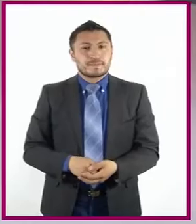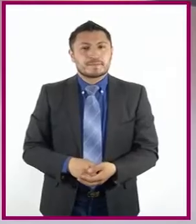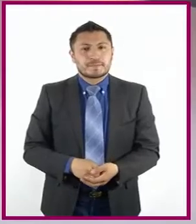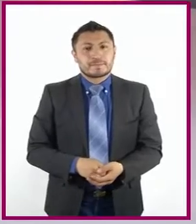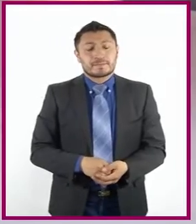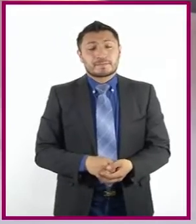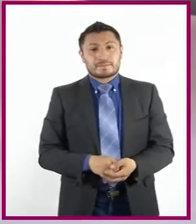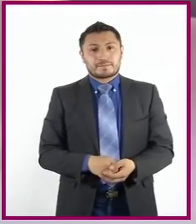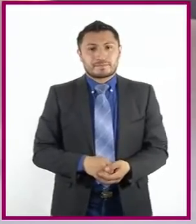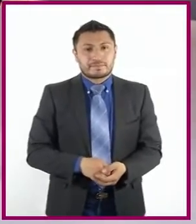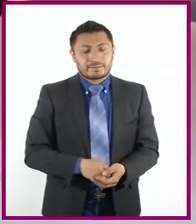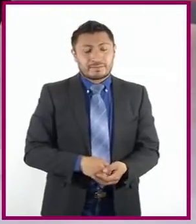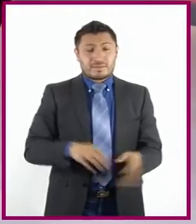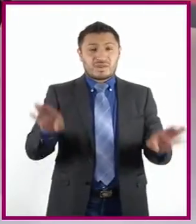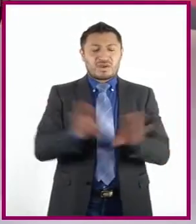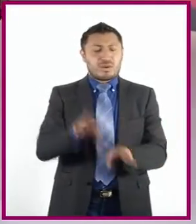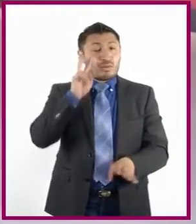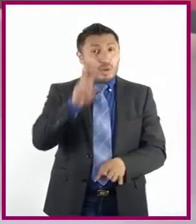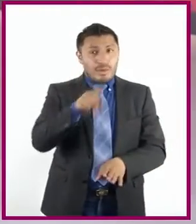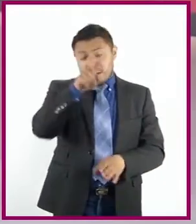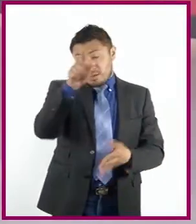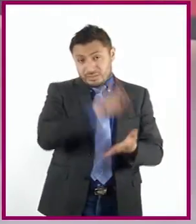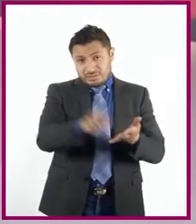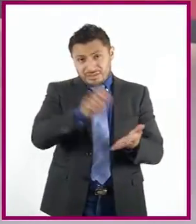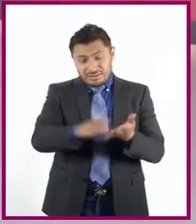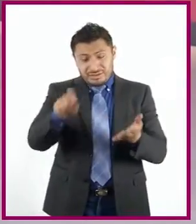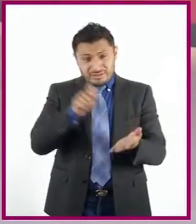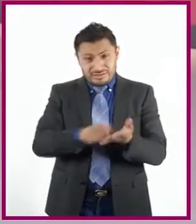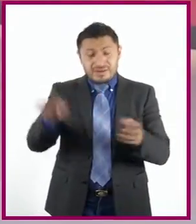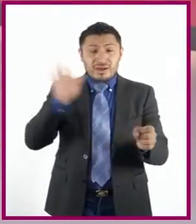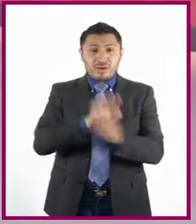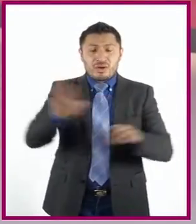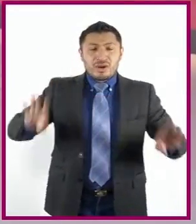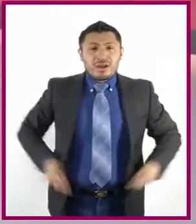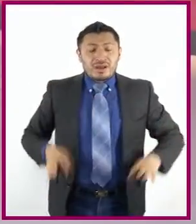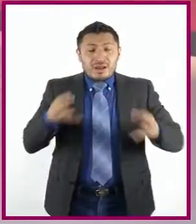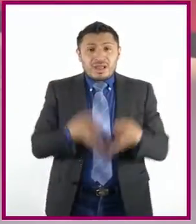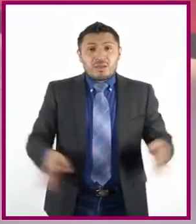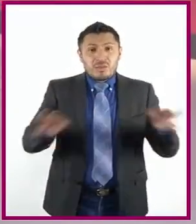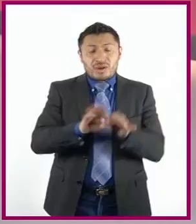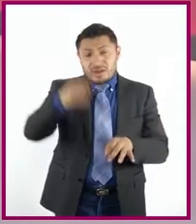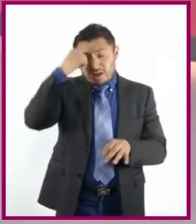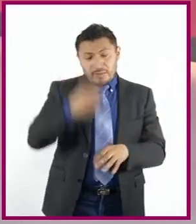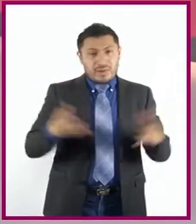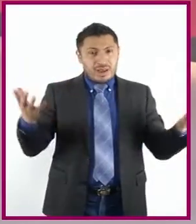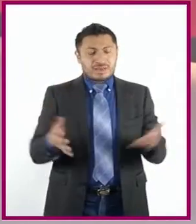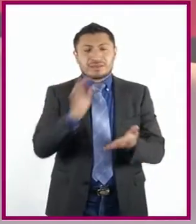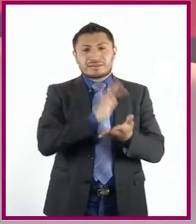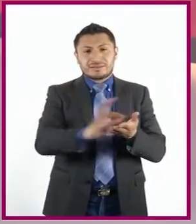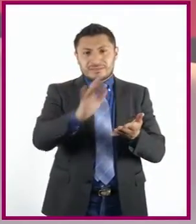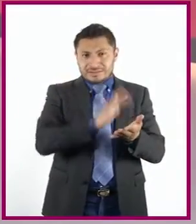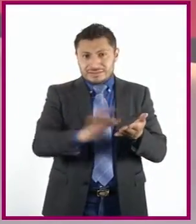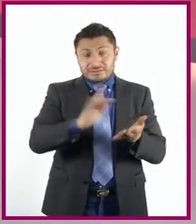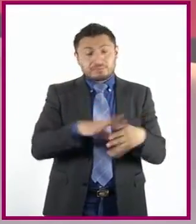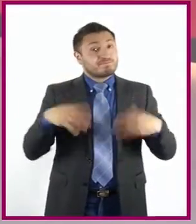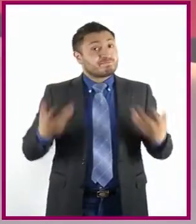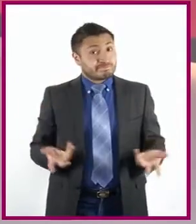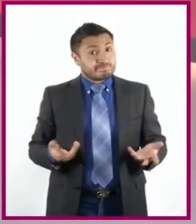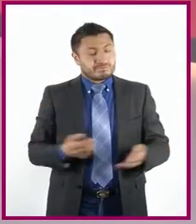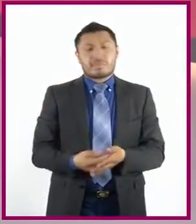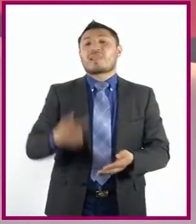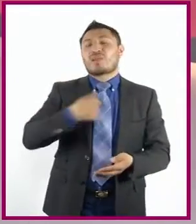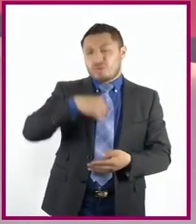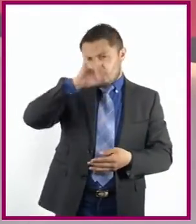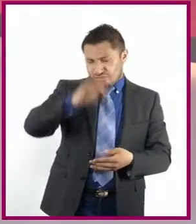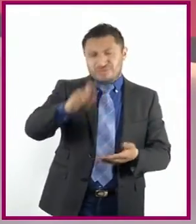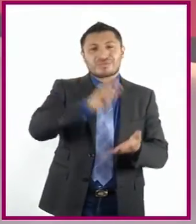¿Qué les pareció? ¿Tomaron nota de los aspectos a considerar para llevar a cabo una lectura dramatizada? Yo